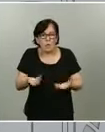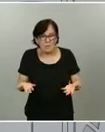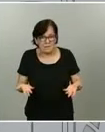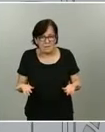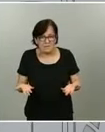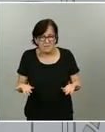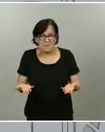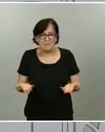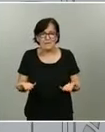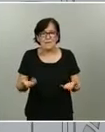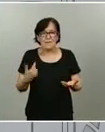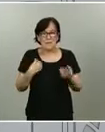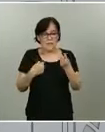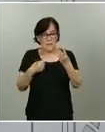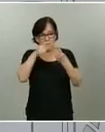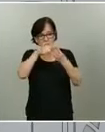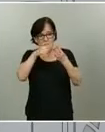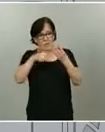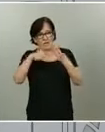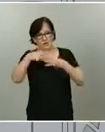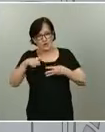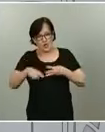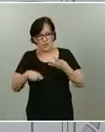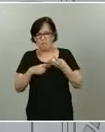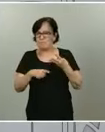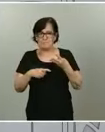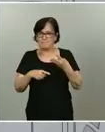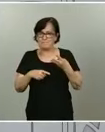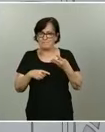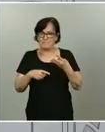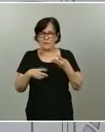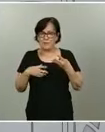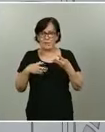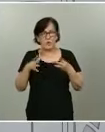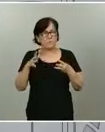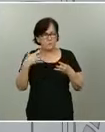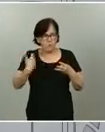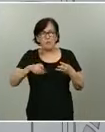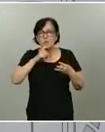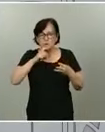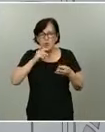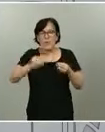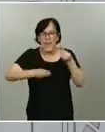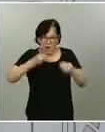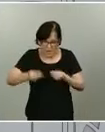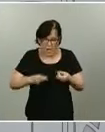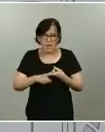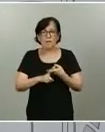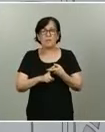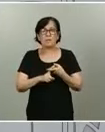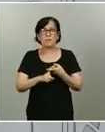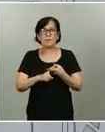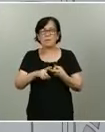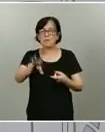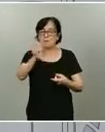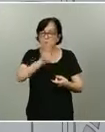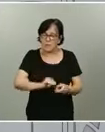ya son tres cosas. Son complicadas de defender, complicadas de ejecutar, complicadas de entender los resultados.